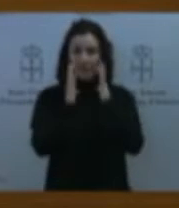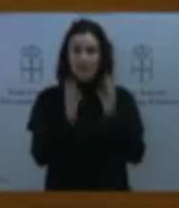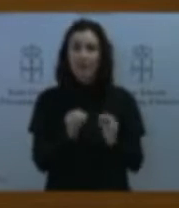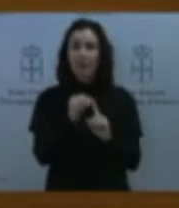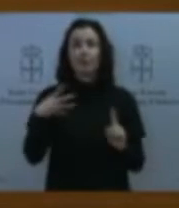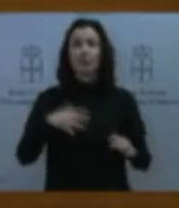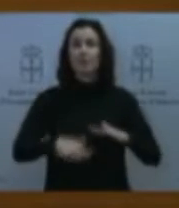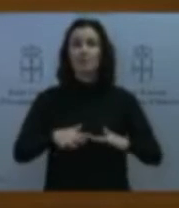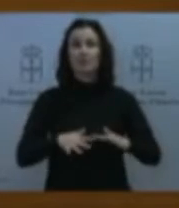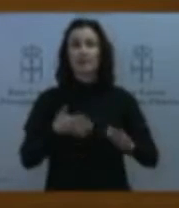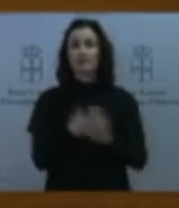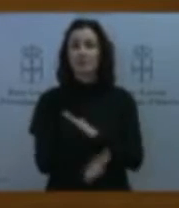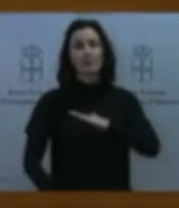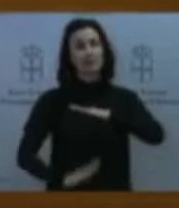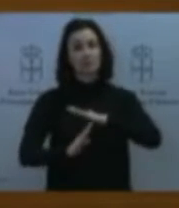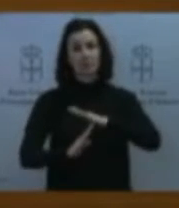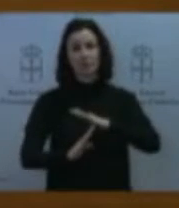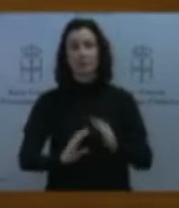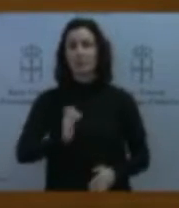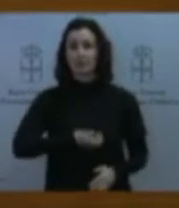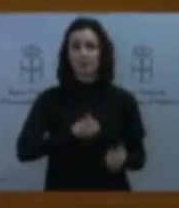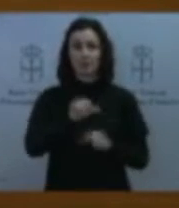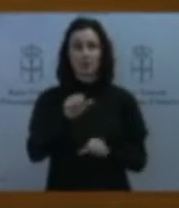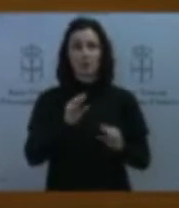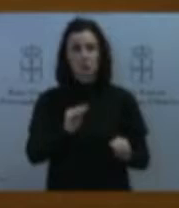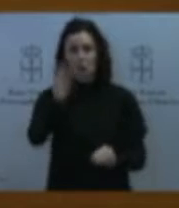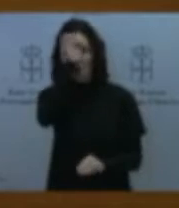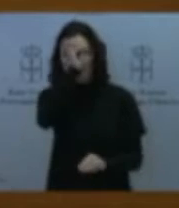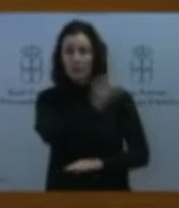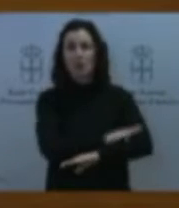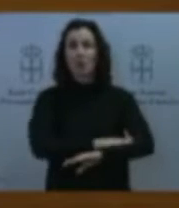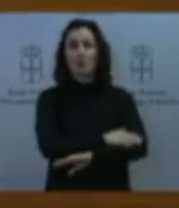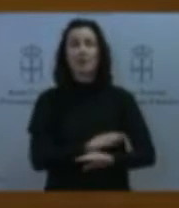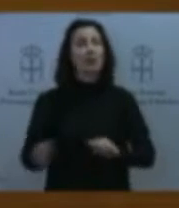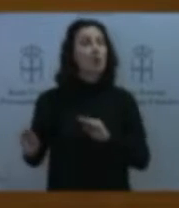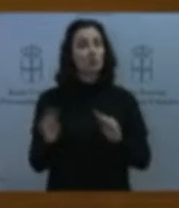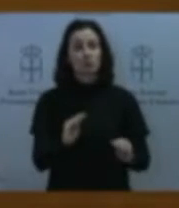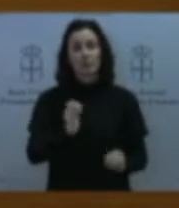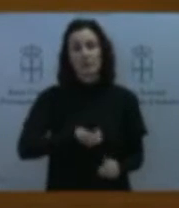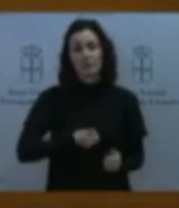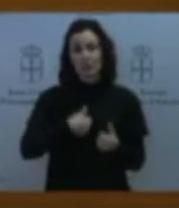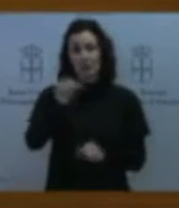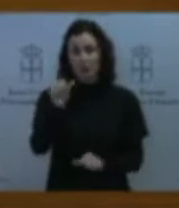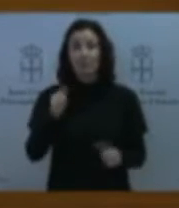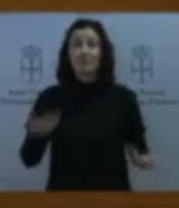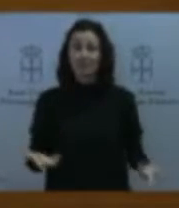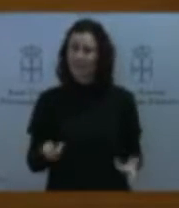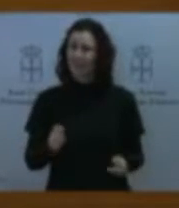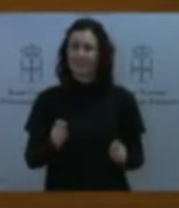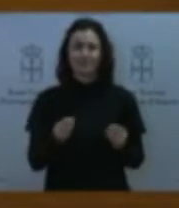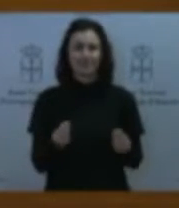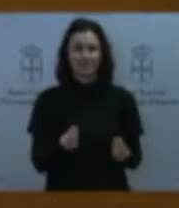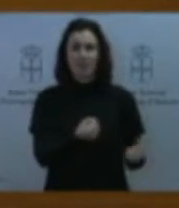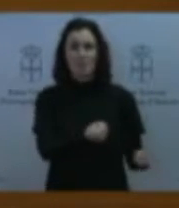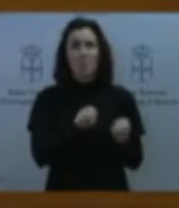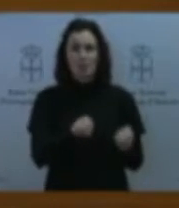Gobierno del Ayuntamiento de Gijón y que eso impide su aprobación con carácter previo